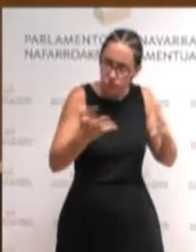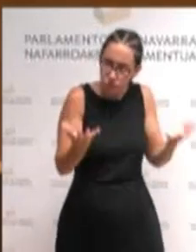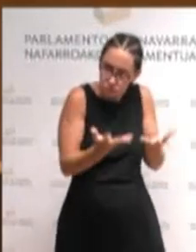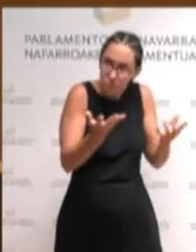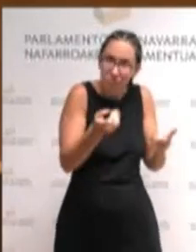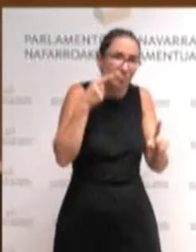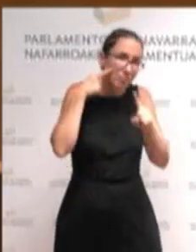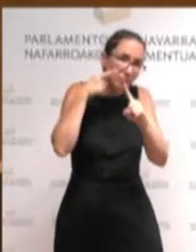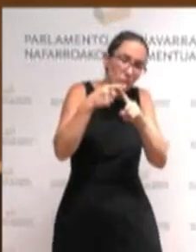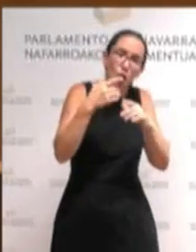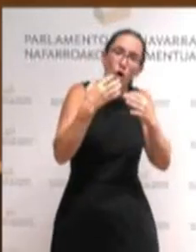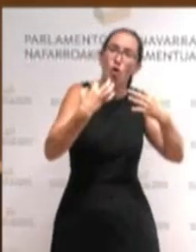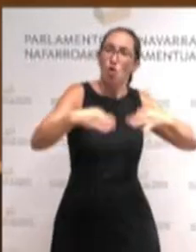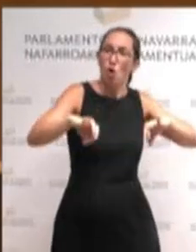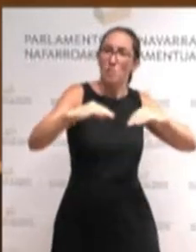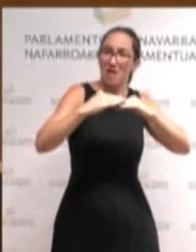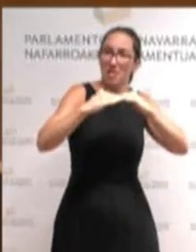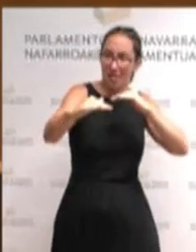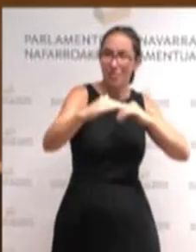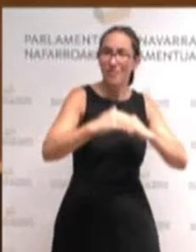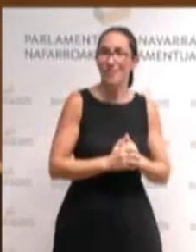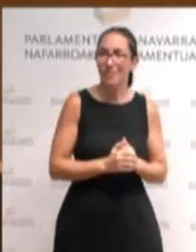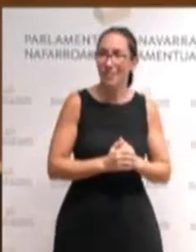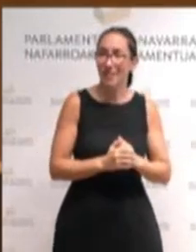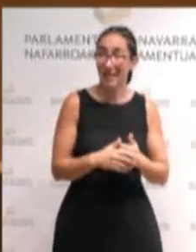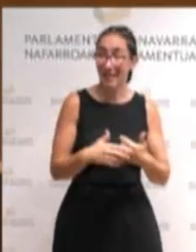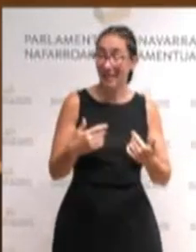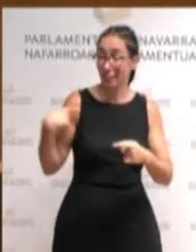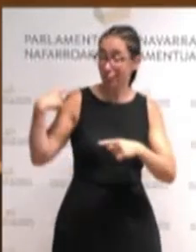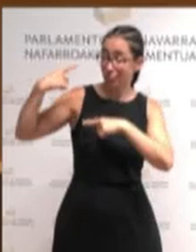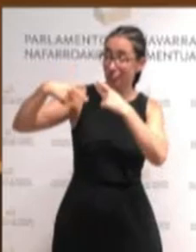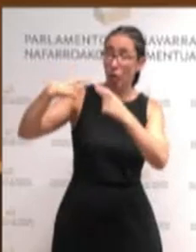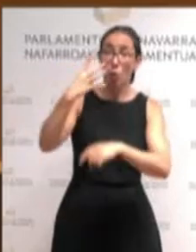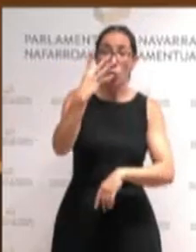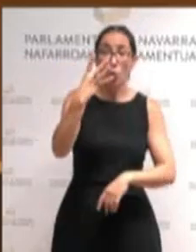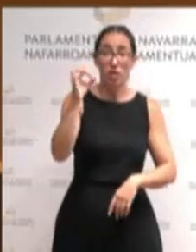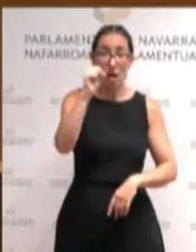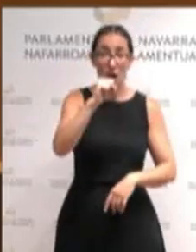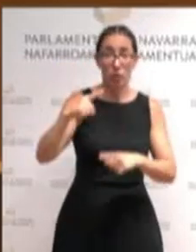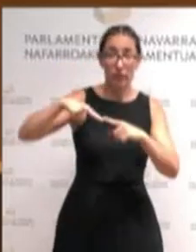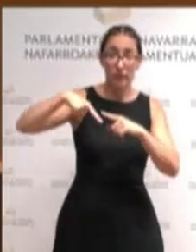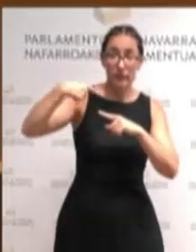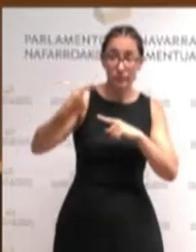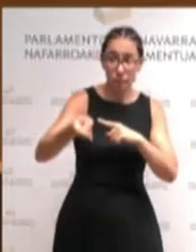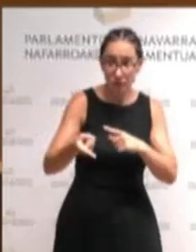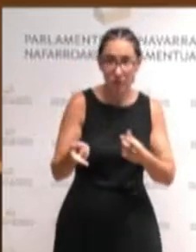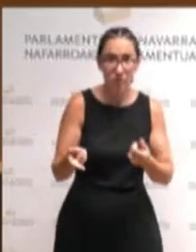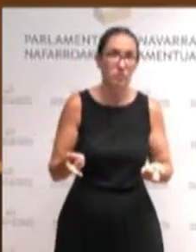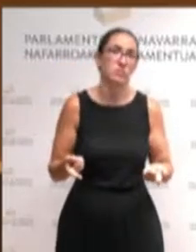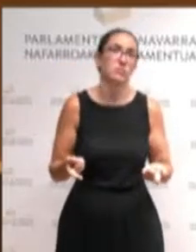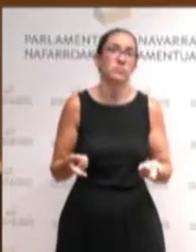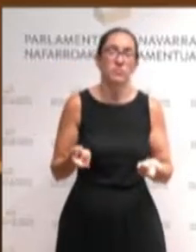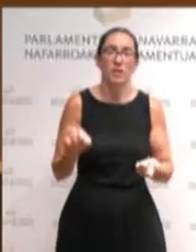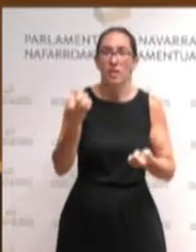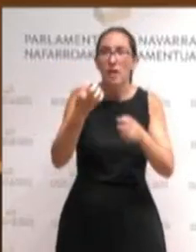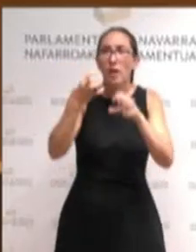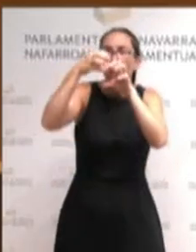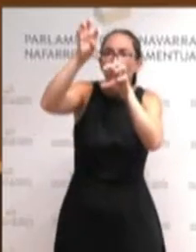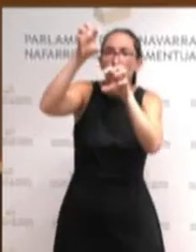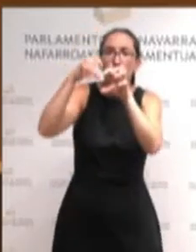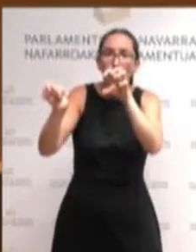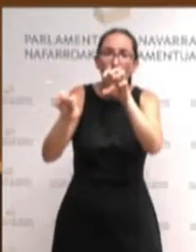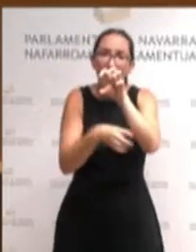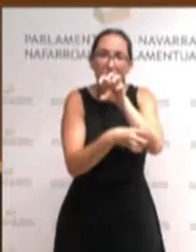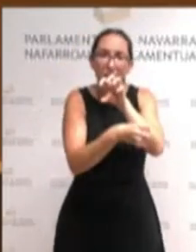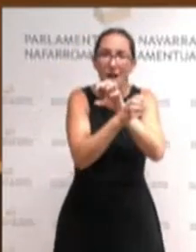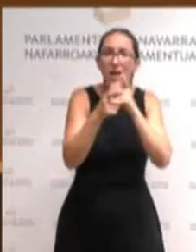Y después de ya casi 40 años es necesario acabar con la zonificación lingüística y